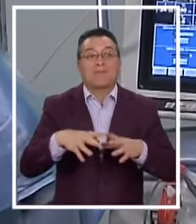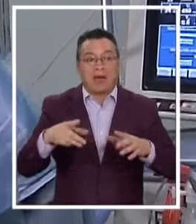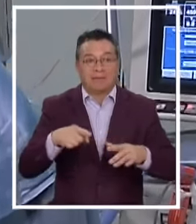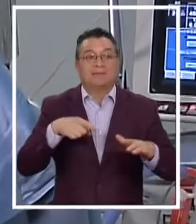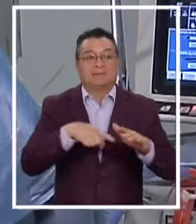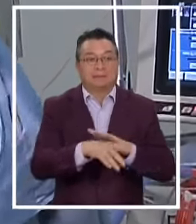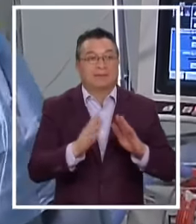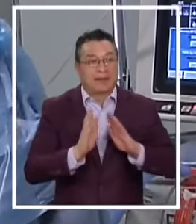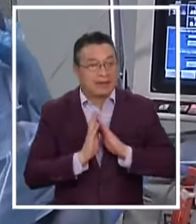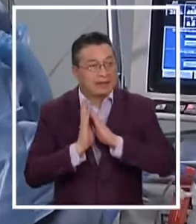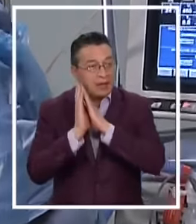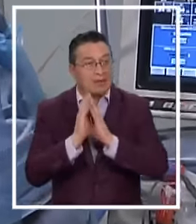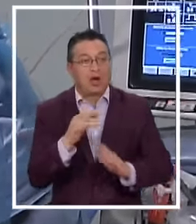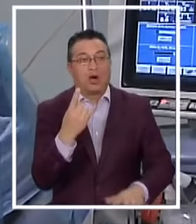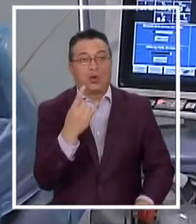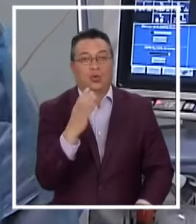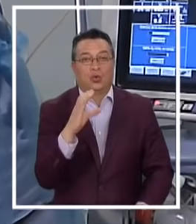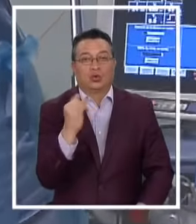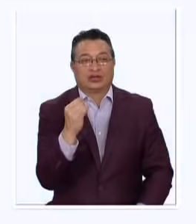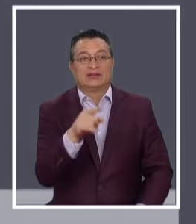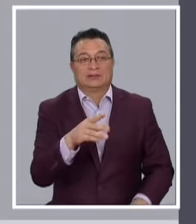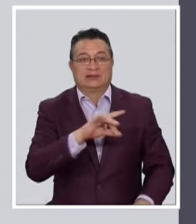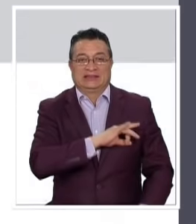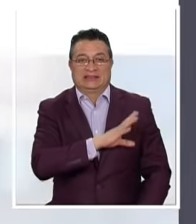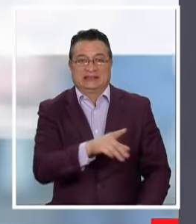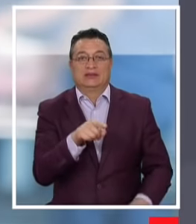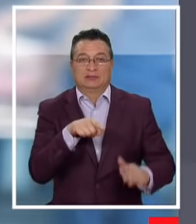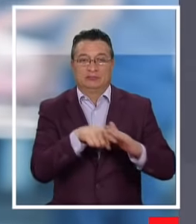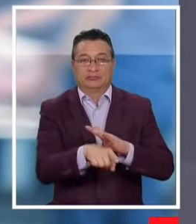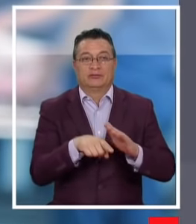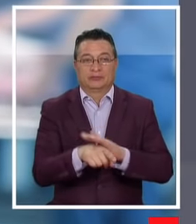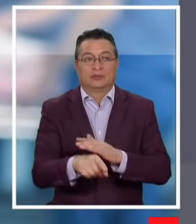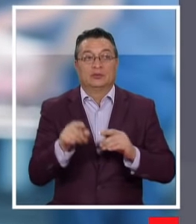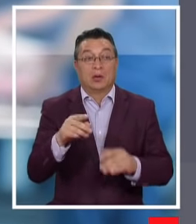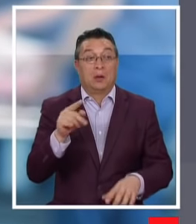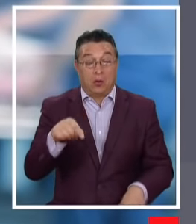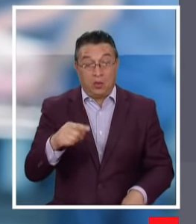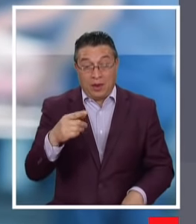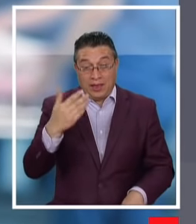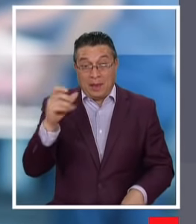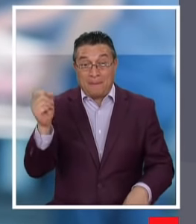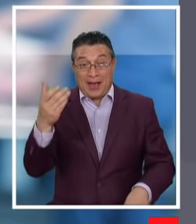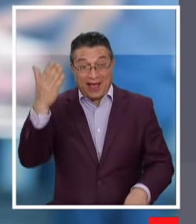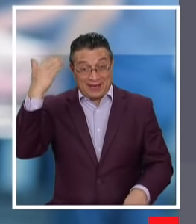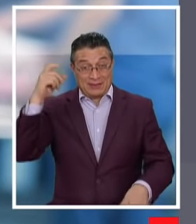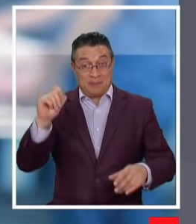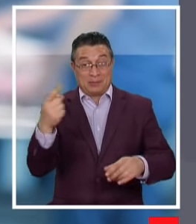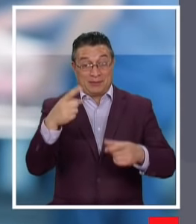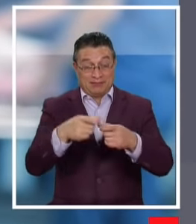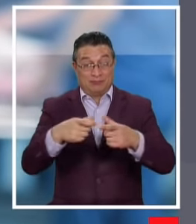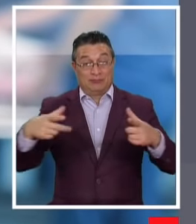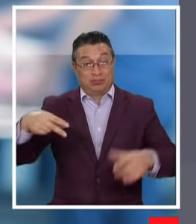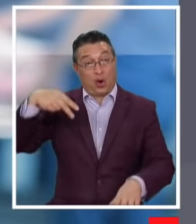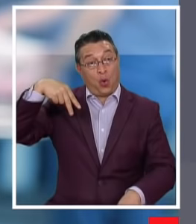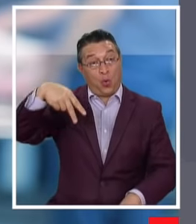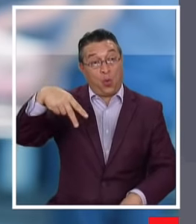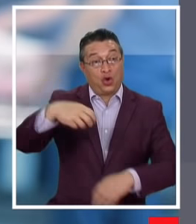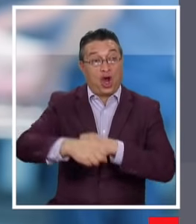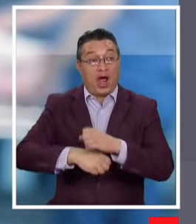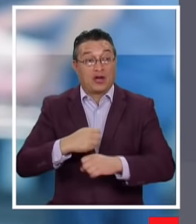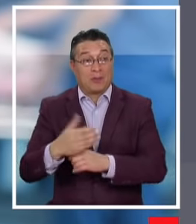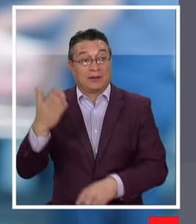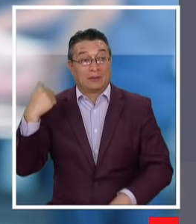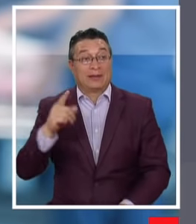frecuencia Las camas críticas De todo el país Si en uno De los peores días De la primera ola En Chile En junio Del año pasado